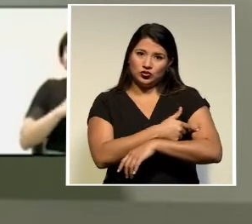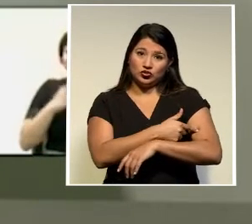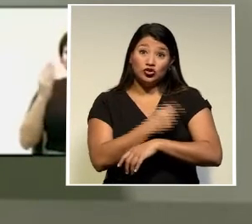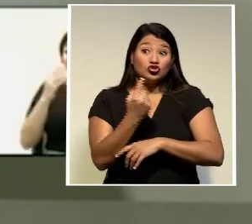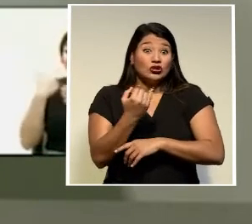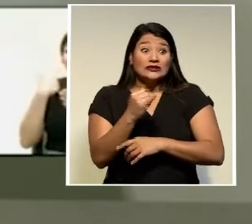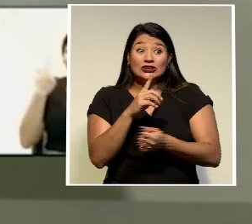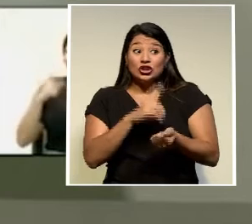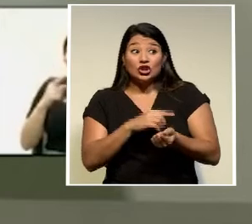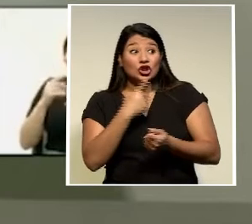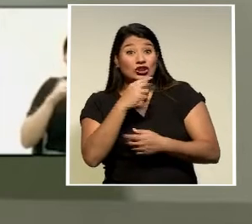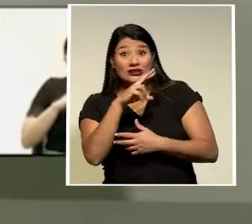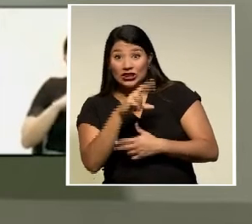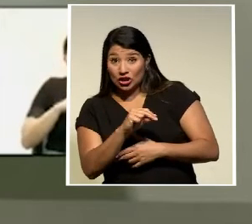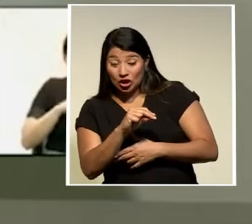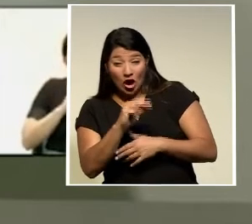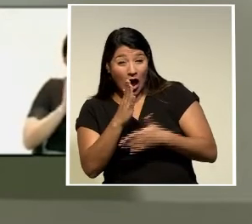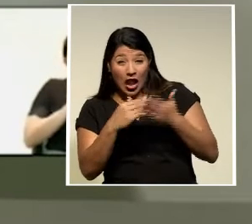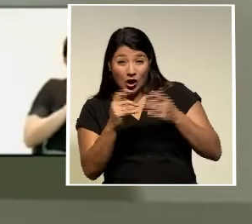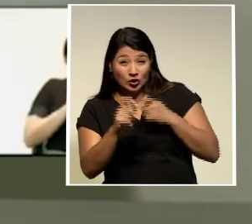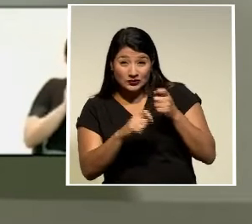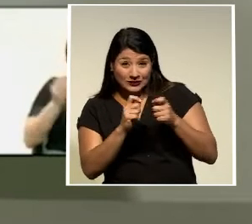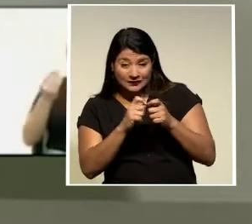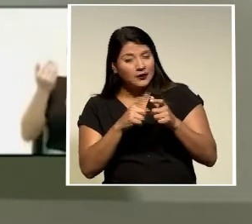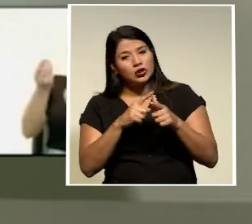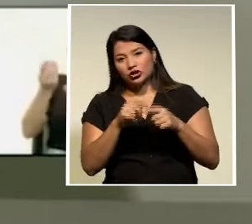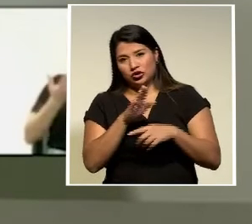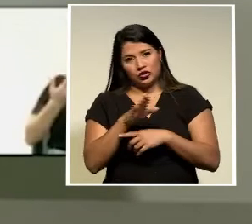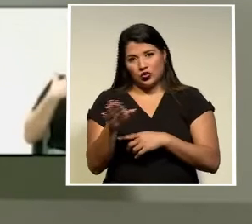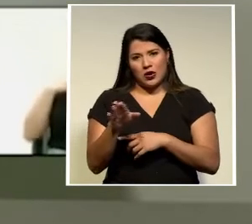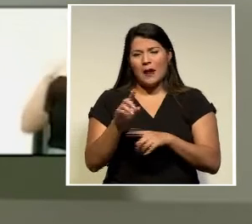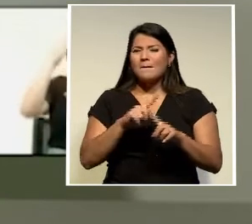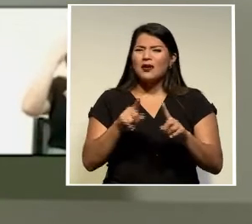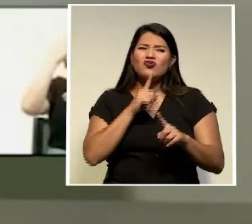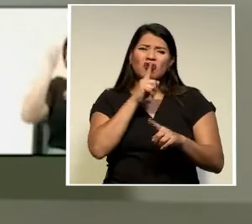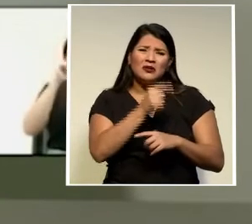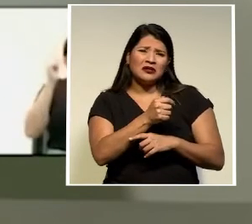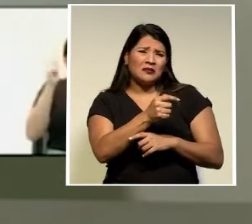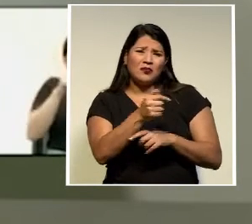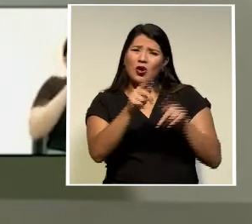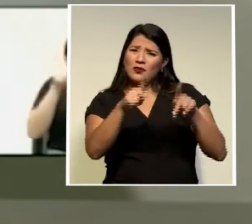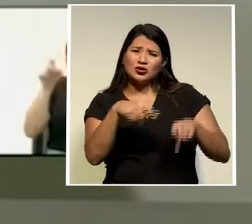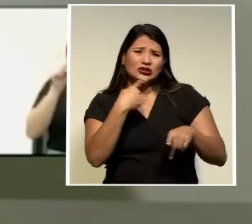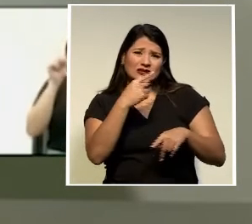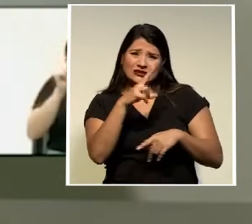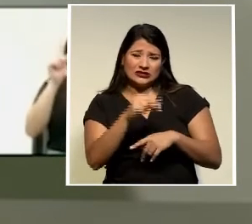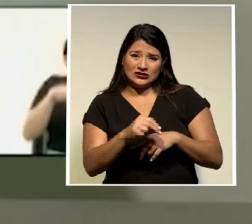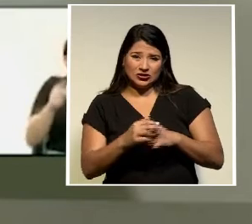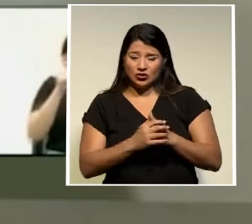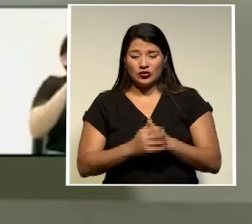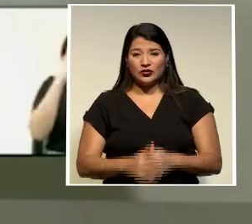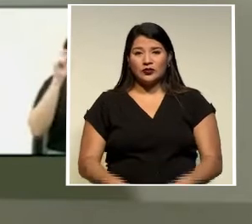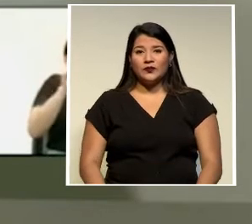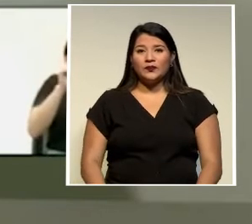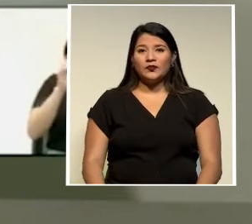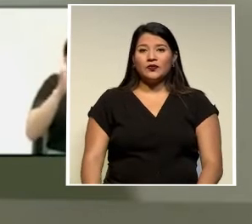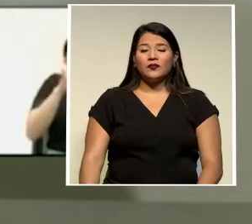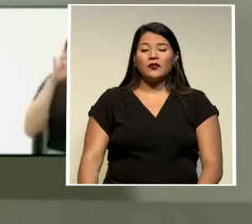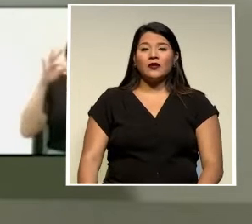contraindicación médica específica para no acudir que son casos muy muy pocos son las excepciones